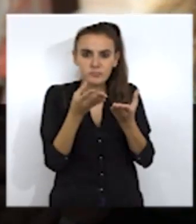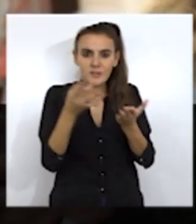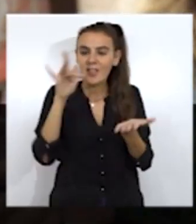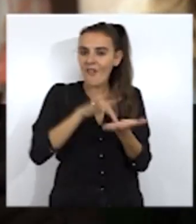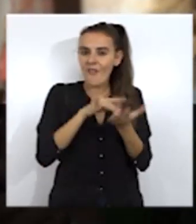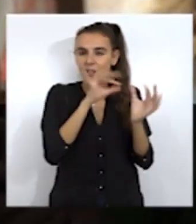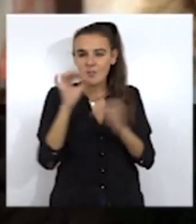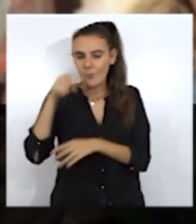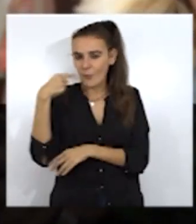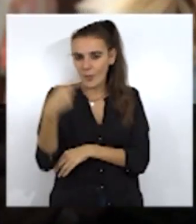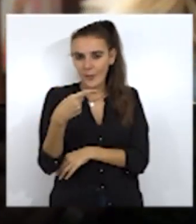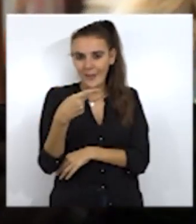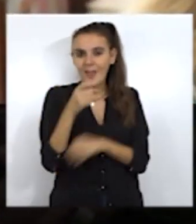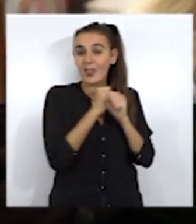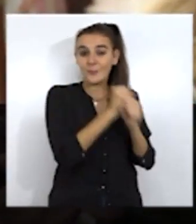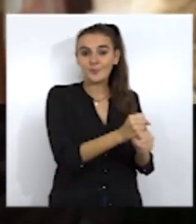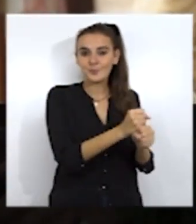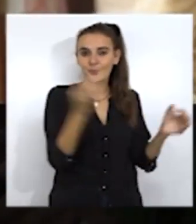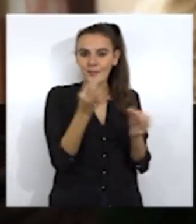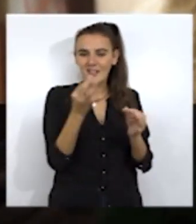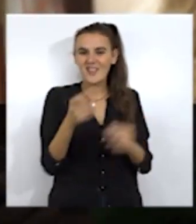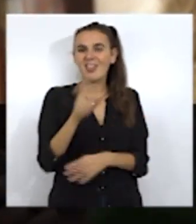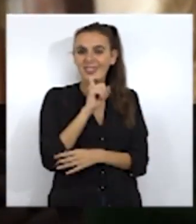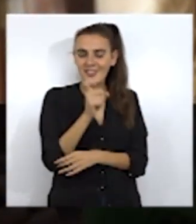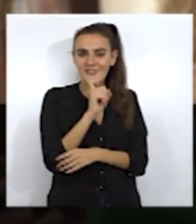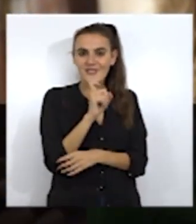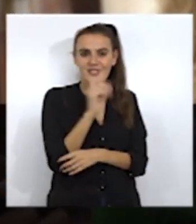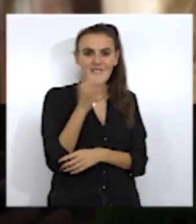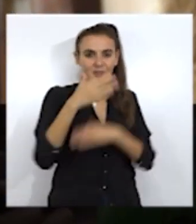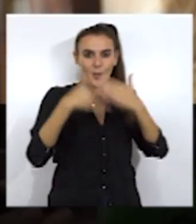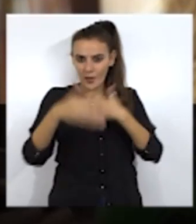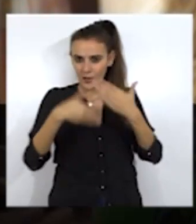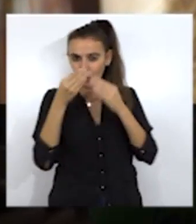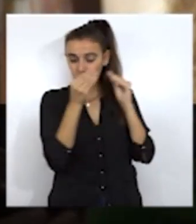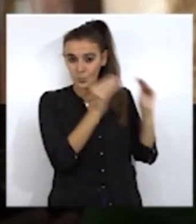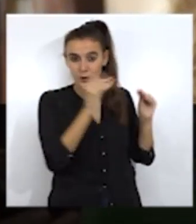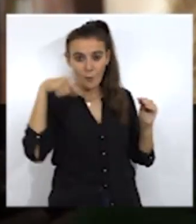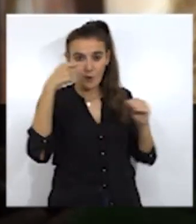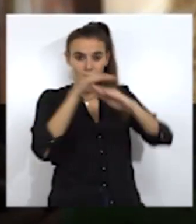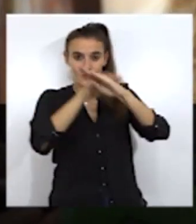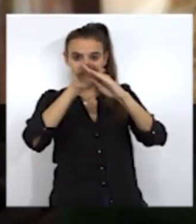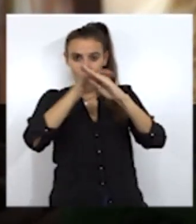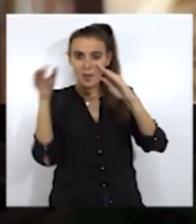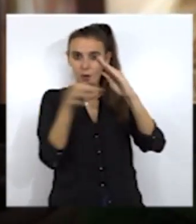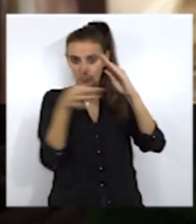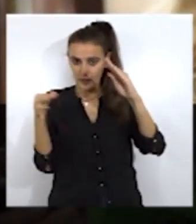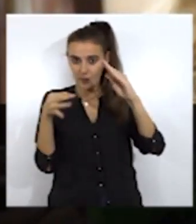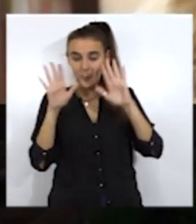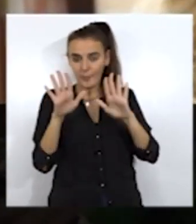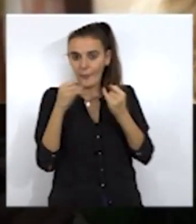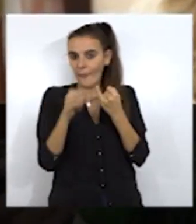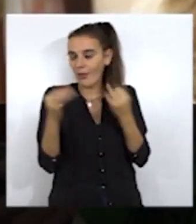se va a hacer en tal momento, porque luego dependerá de la complejidad de ese proceso de sustitución para dejar la cubierta definitiva.